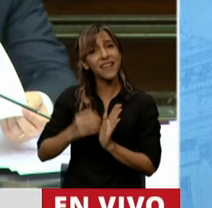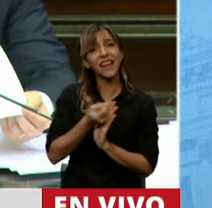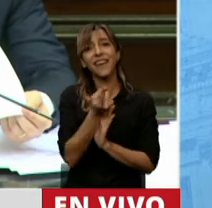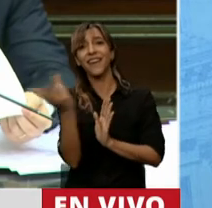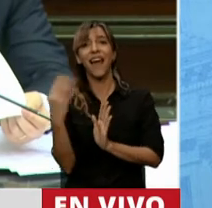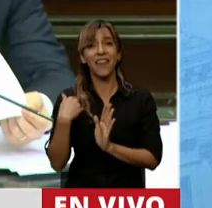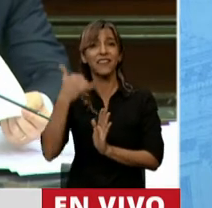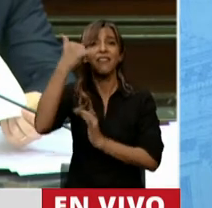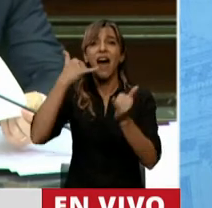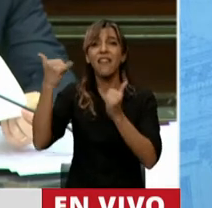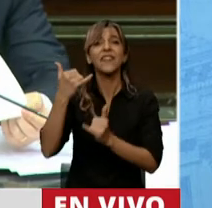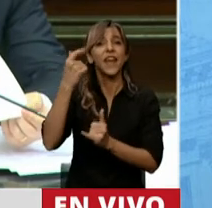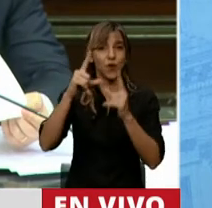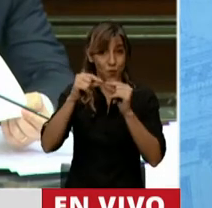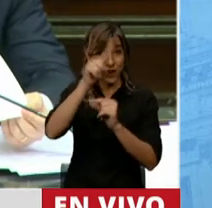del 2020 por provincia.